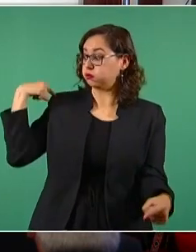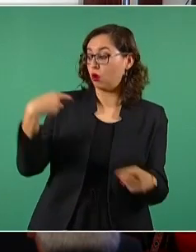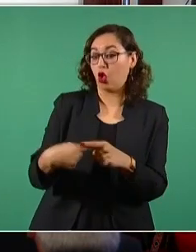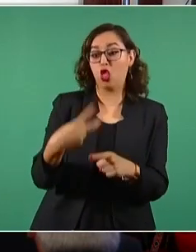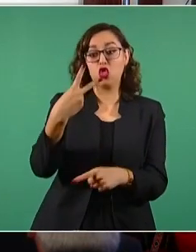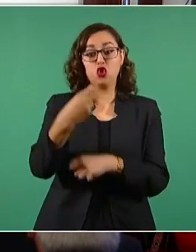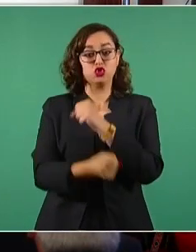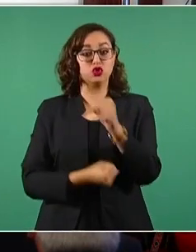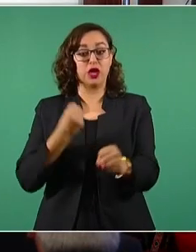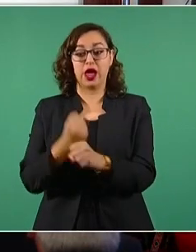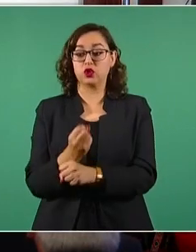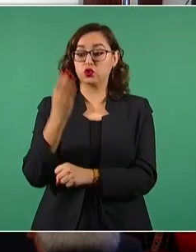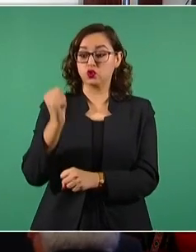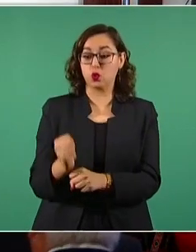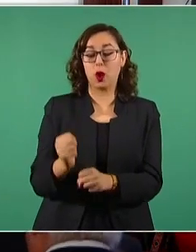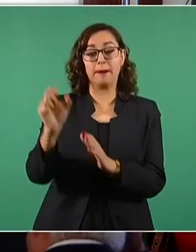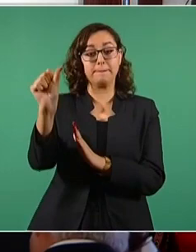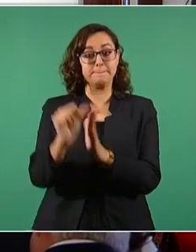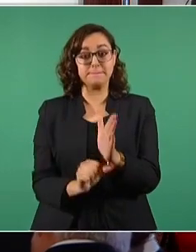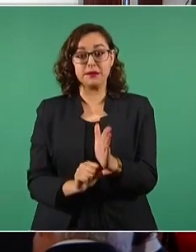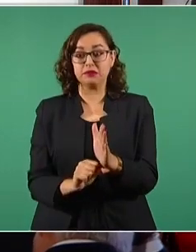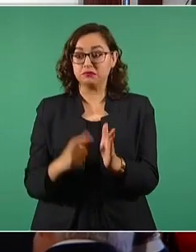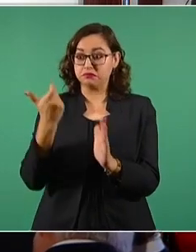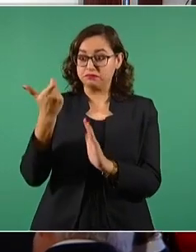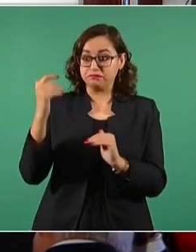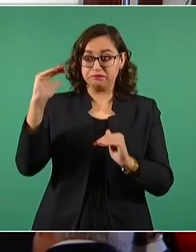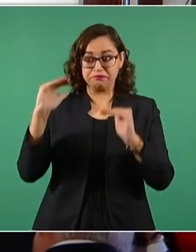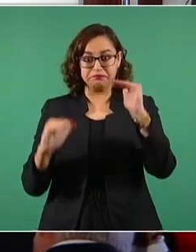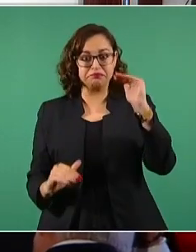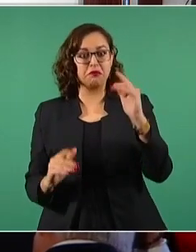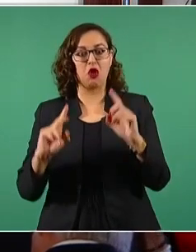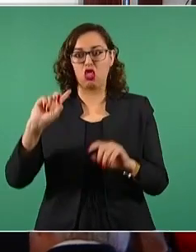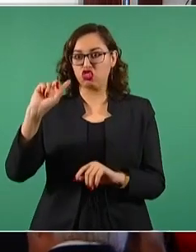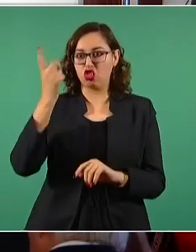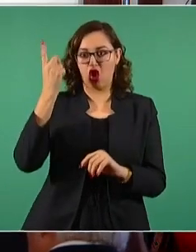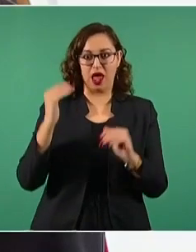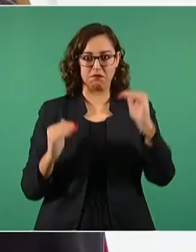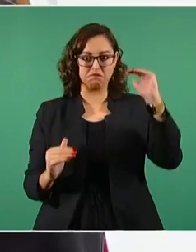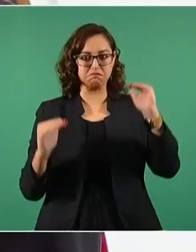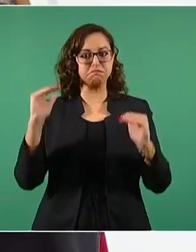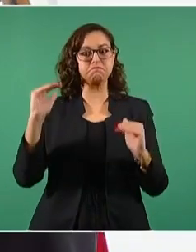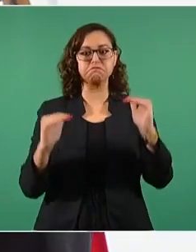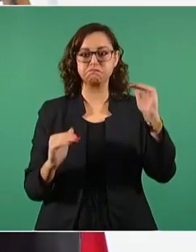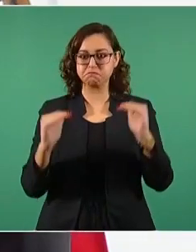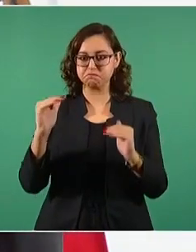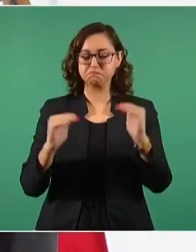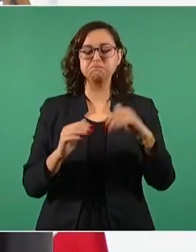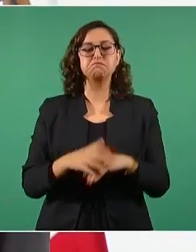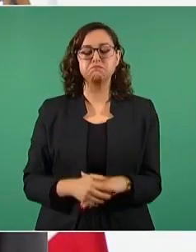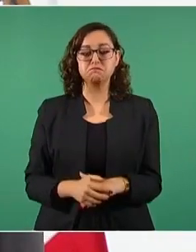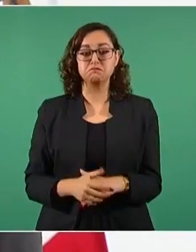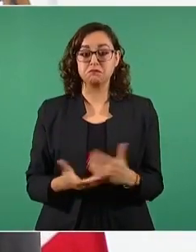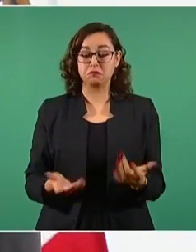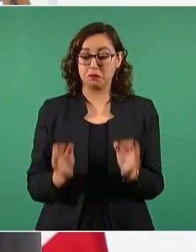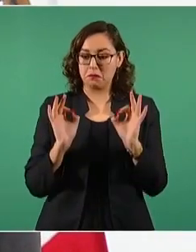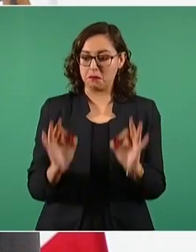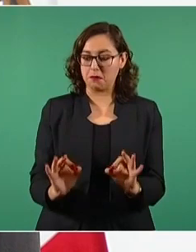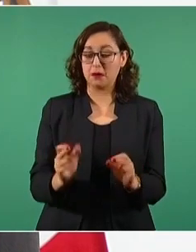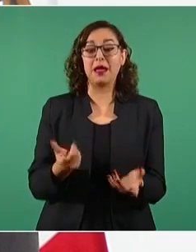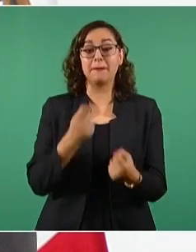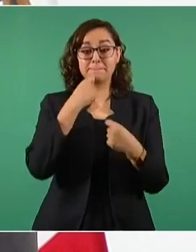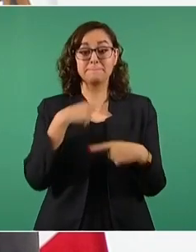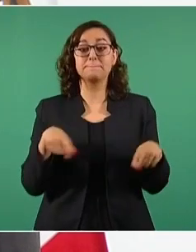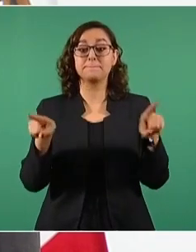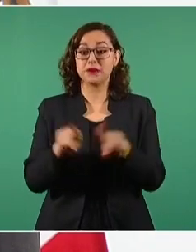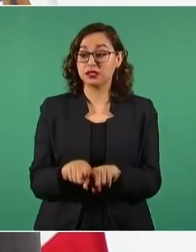como no había sucedido en tres décadas y el salario mínimo ha aumentado en términos reales